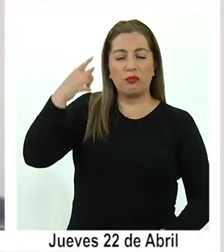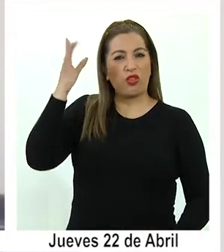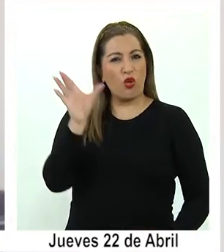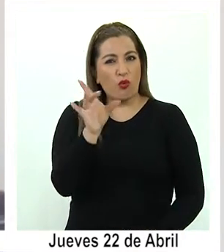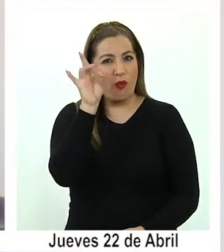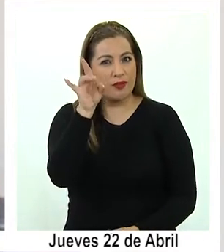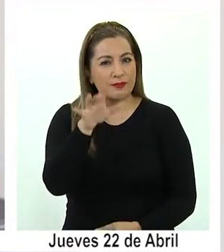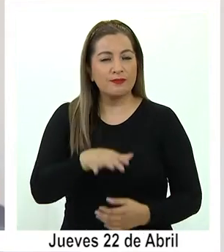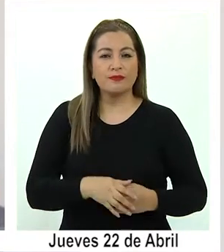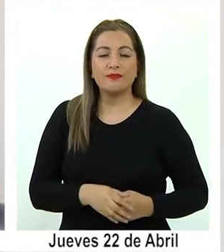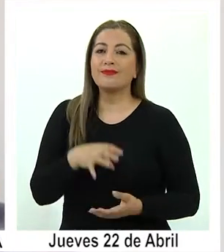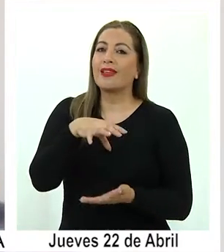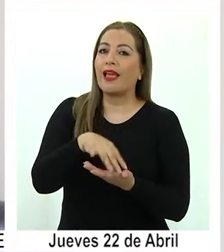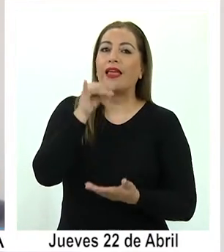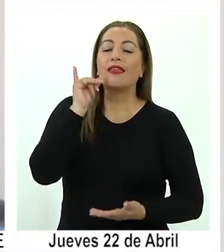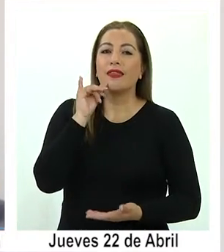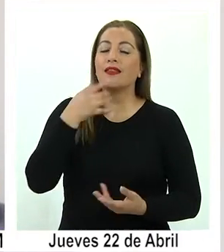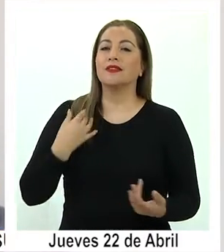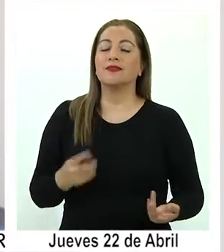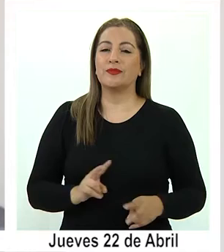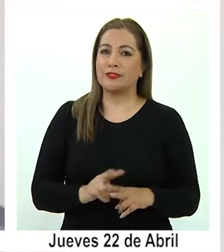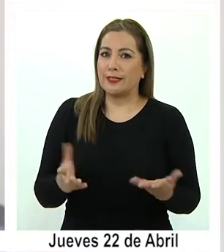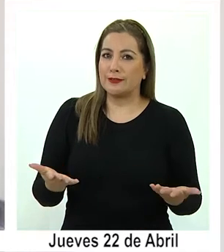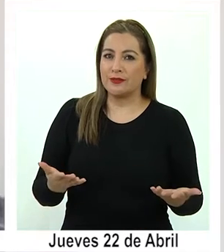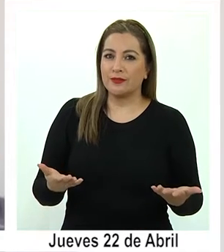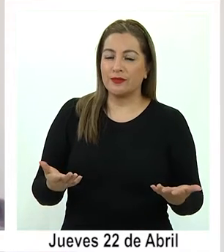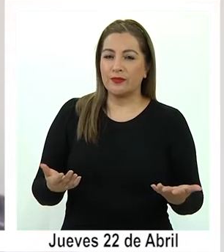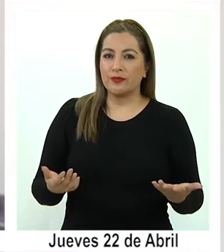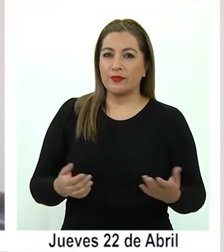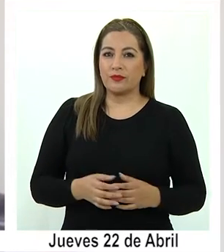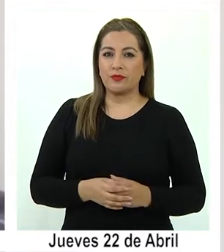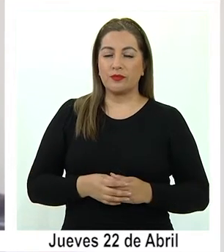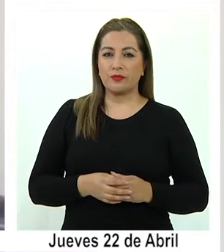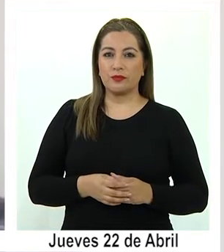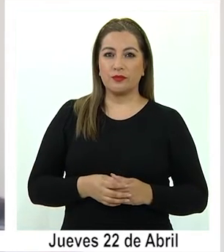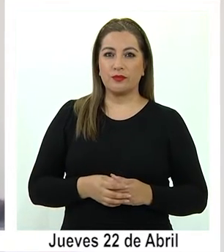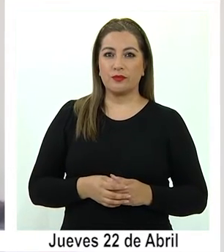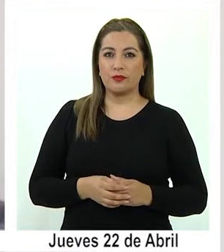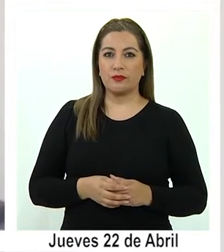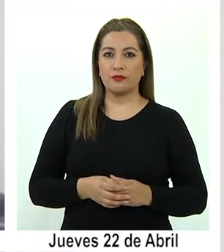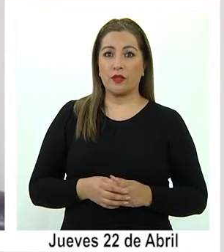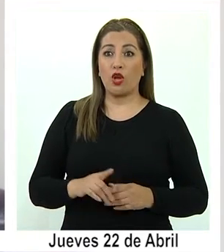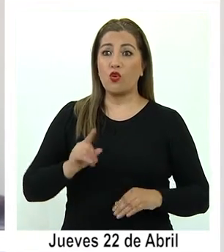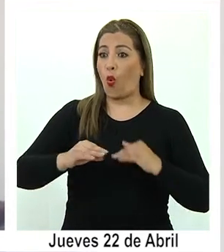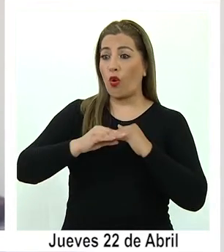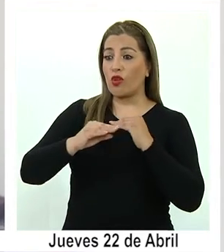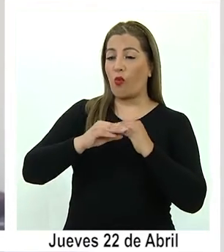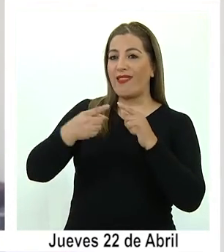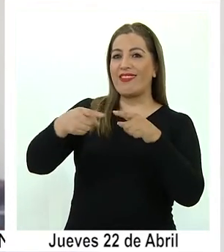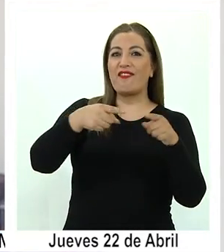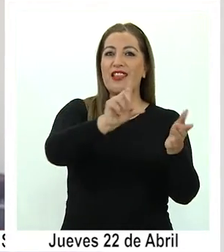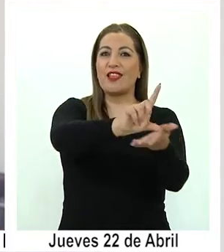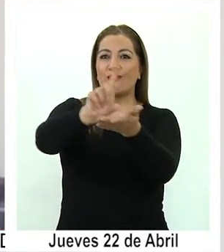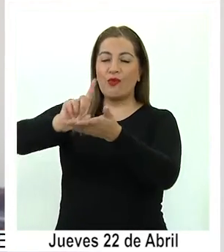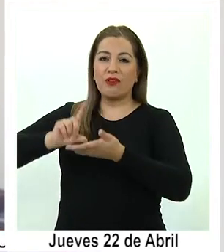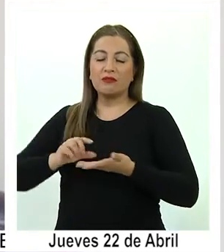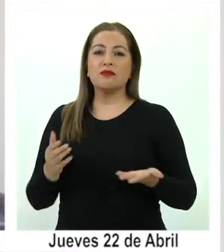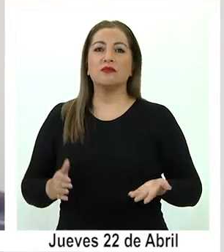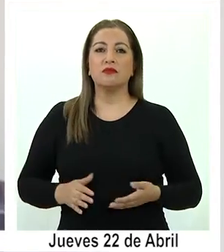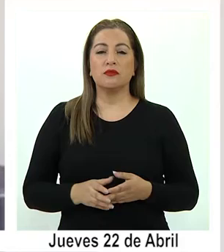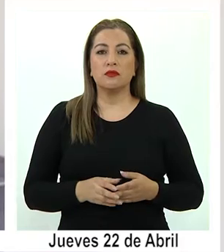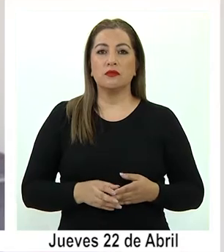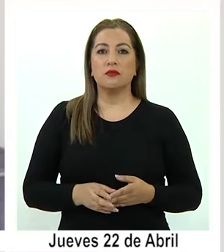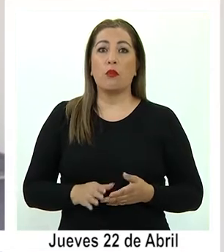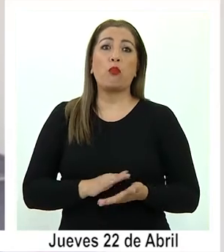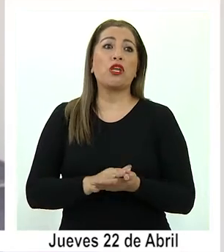eso yo creo que da cuenta también de que Iquique se ha construido de manera desigual para distintos sectores.